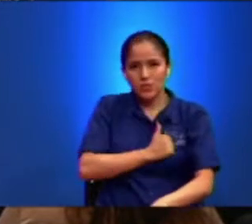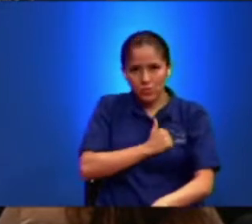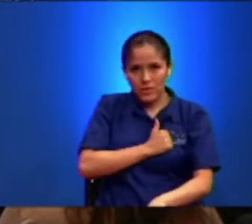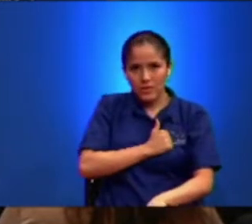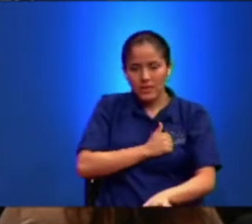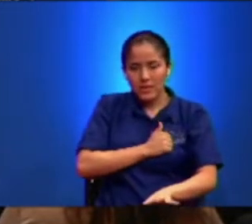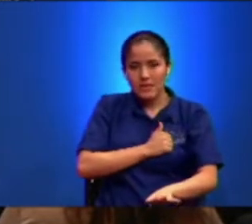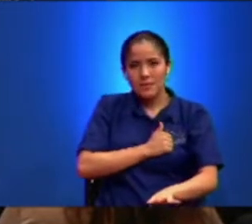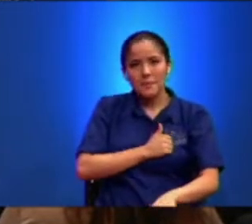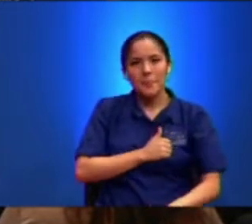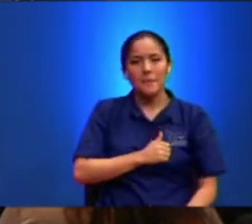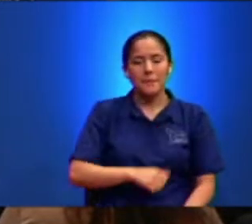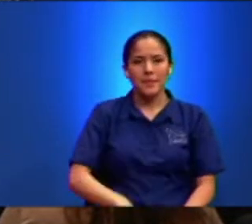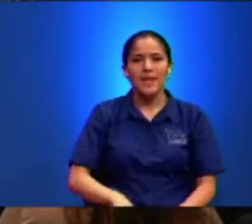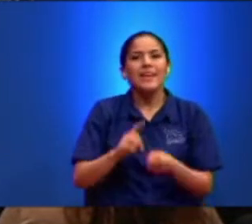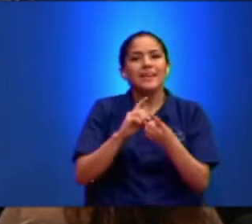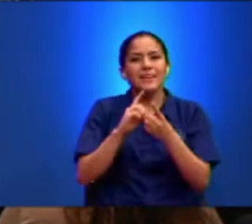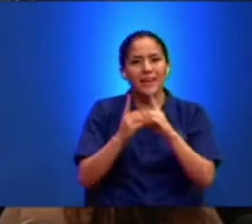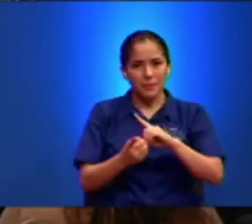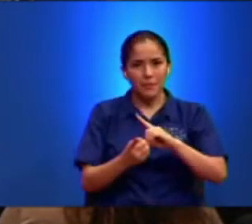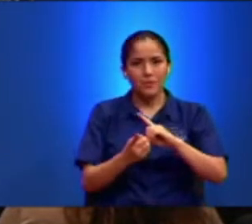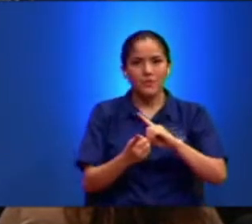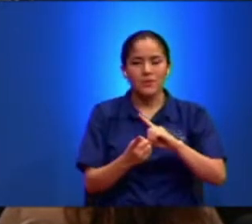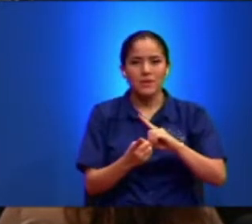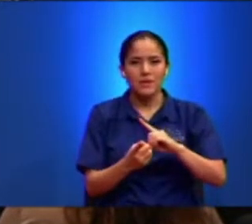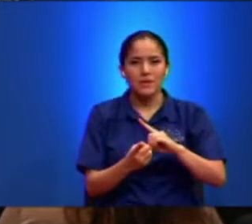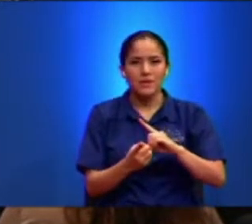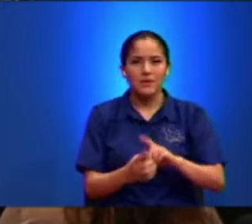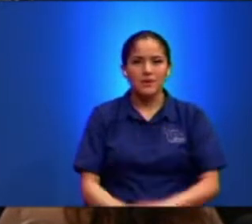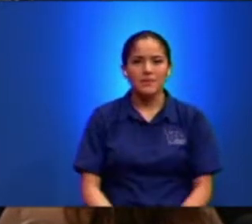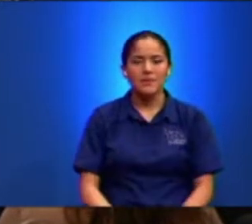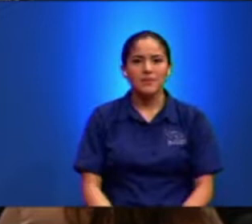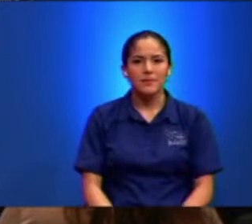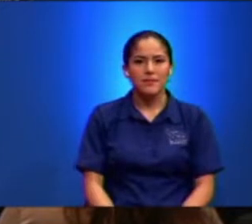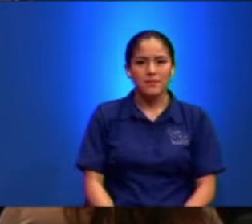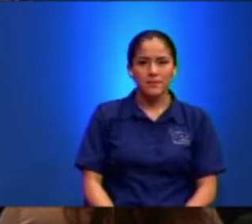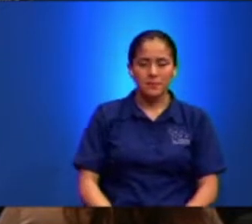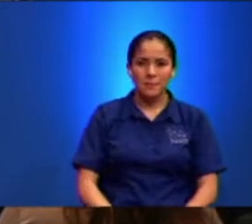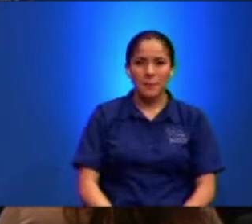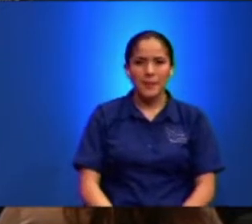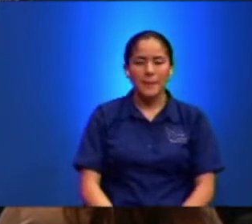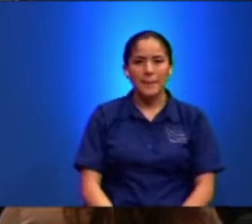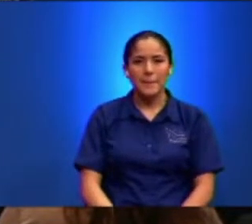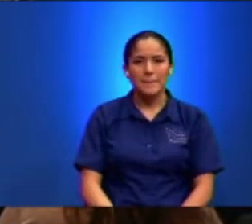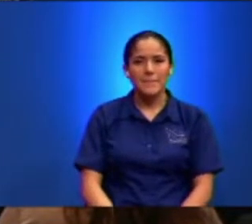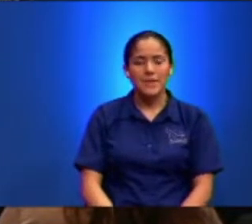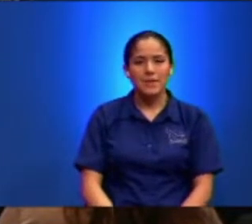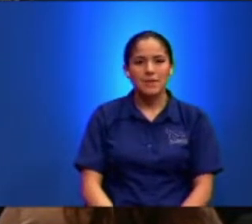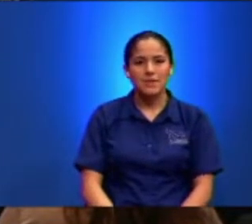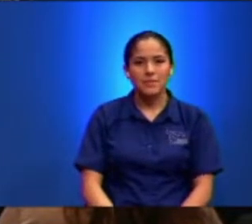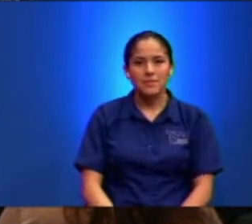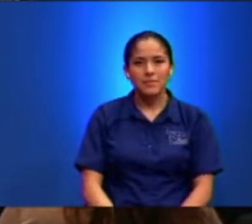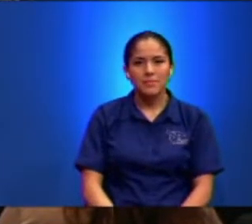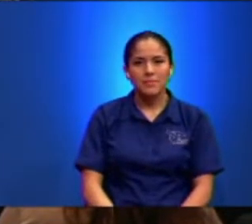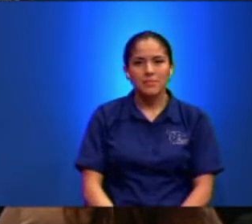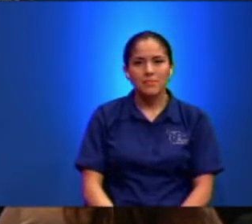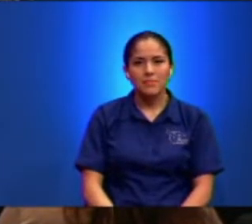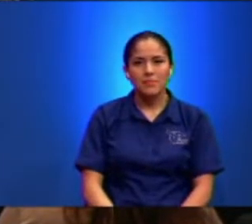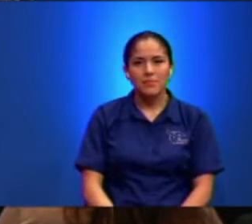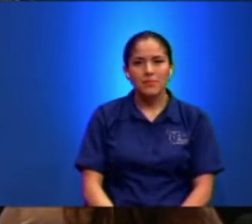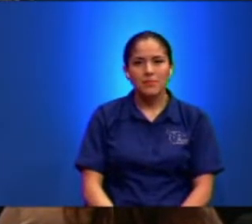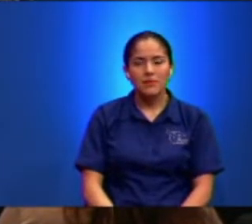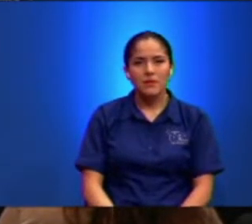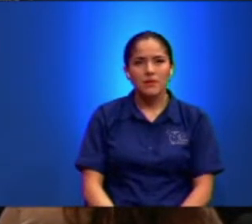Con cambios Entonces Yo Hice más o menos Un